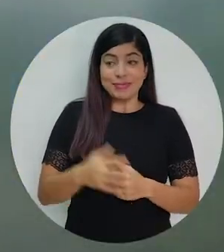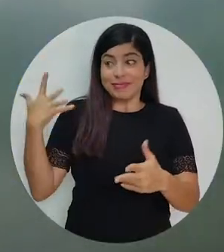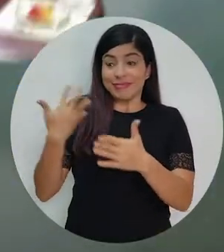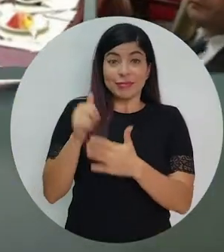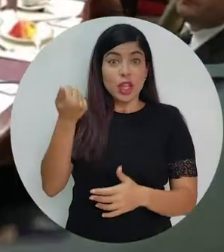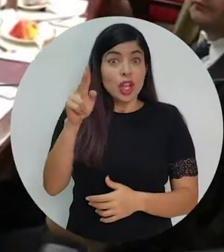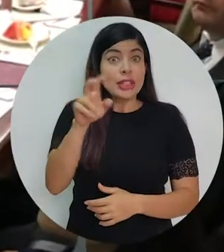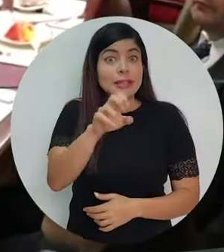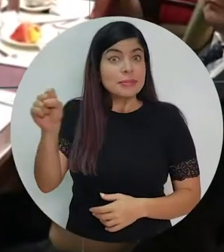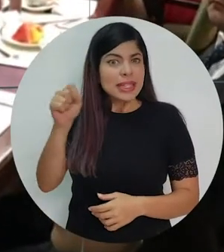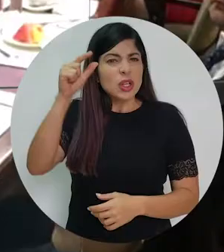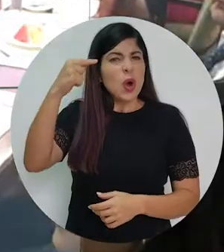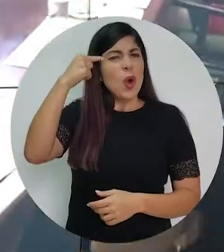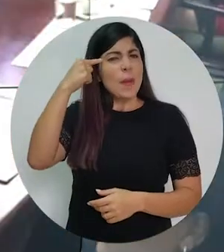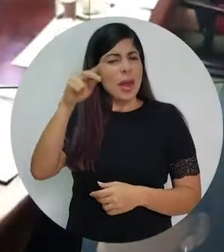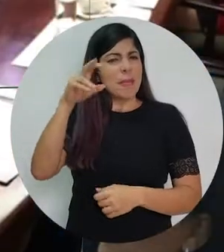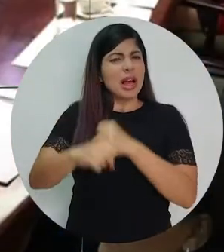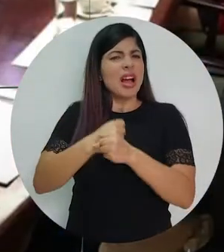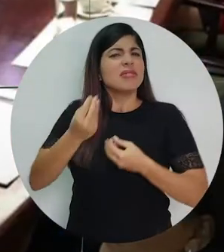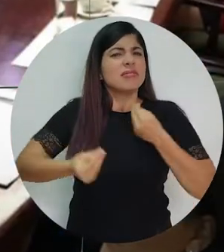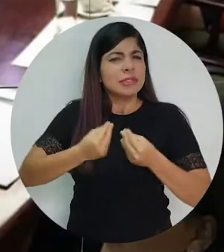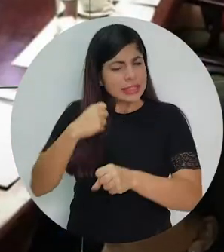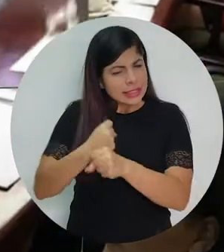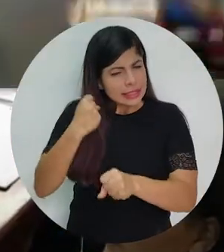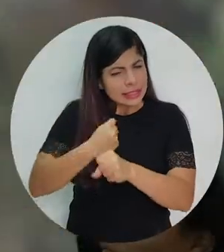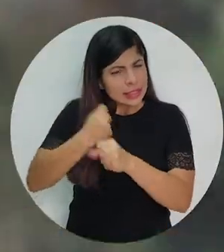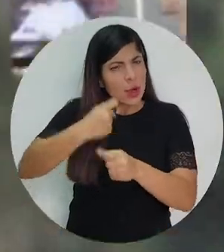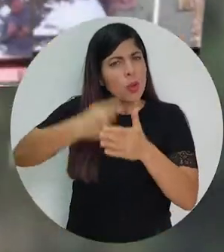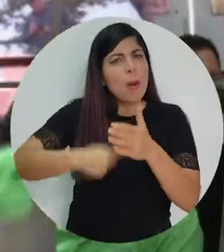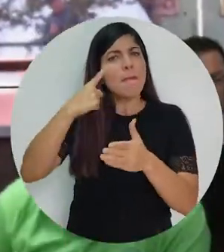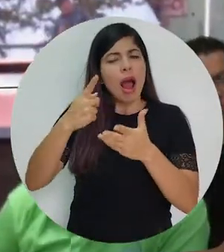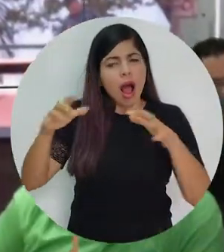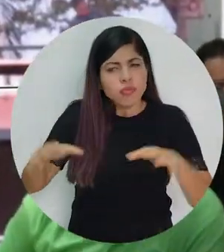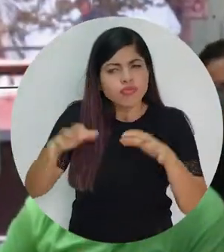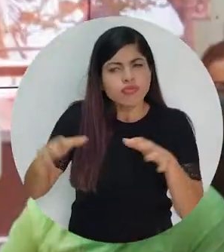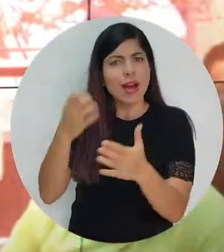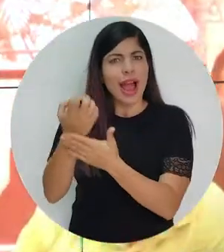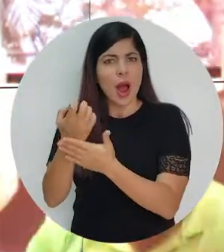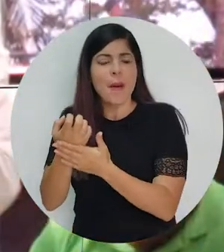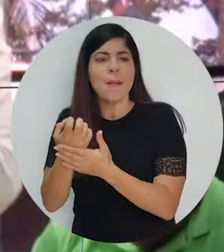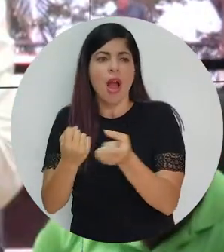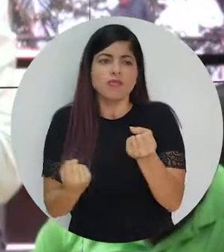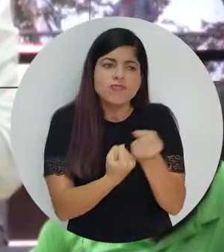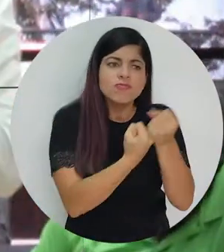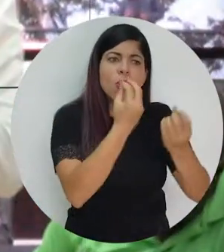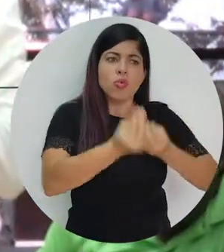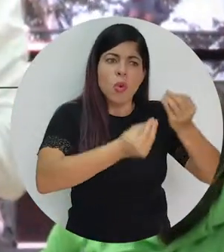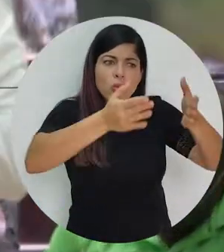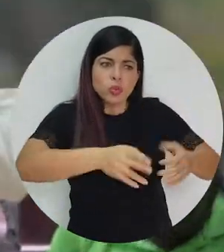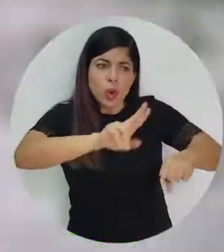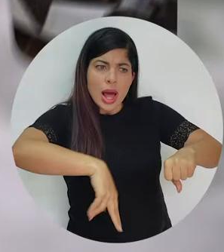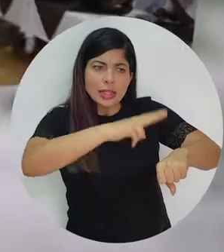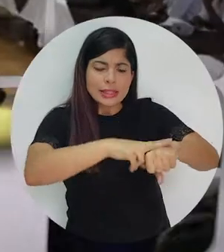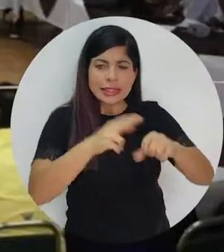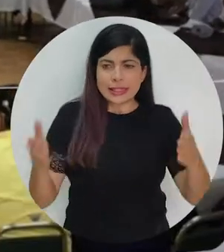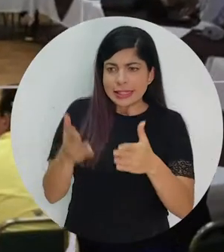En los últimos 12 meses, en el gobierno del Bicentenario hemos trabajado arduamente en la reactivación económica, el impulso a la productividad